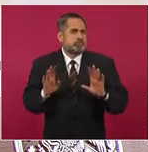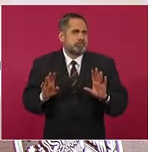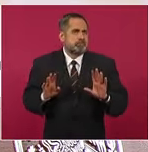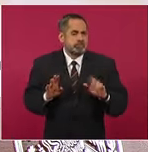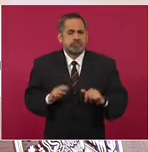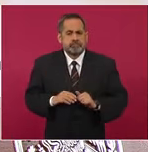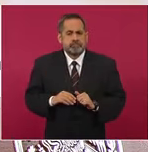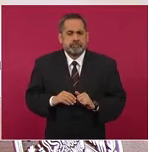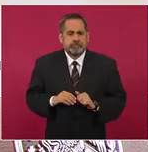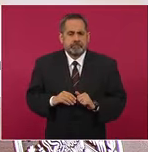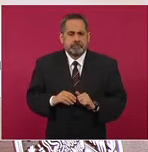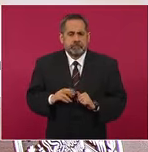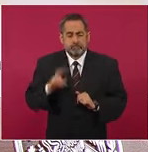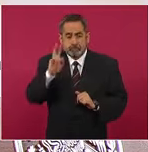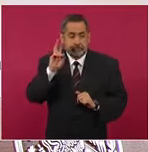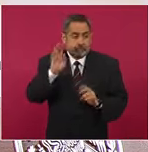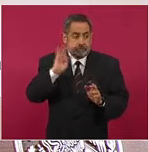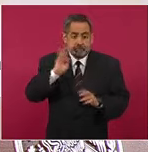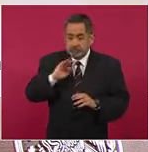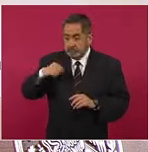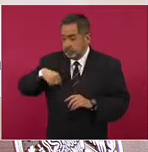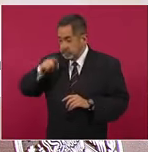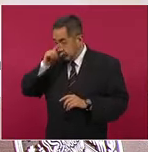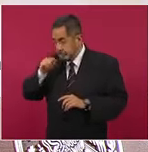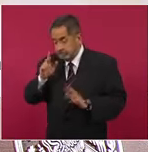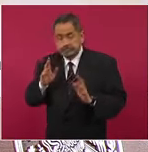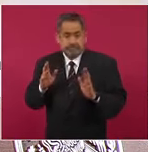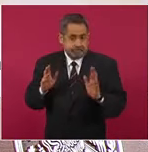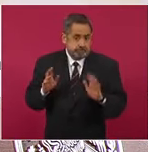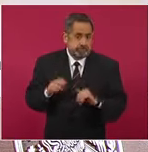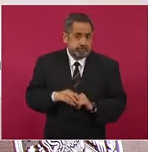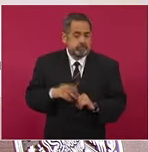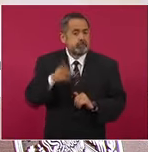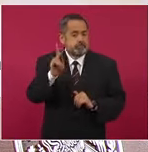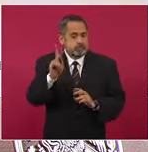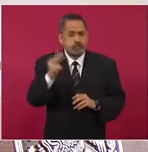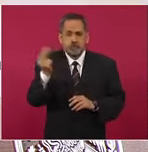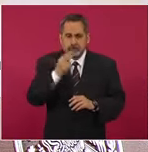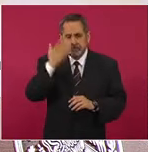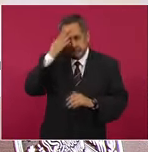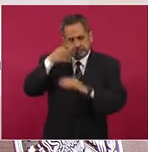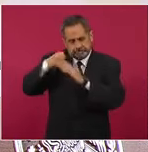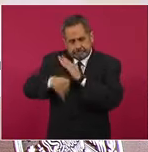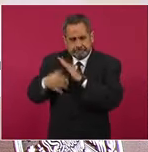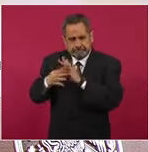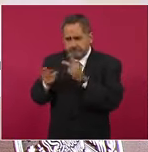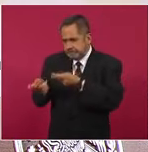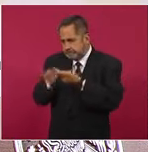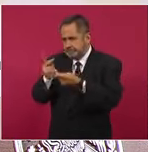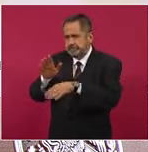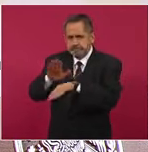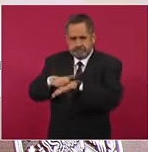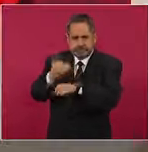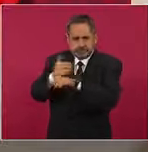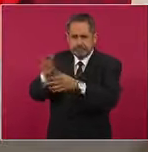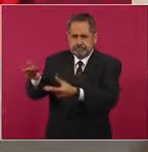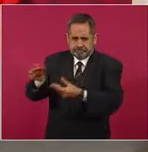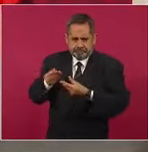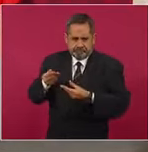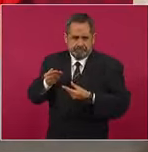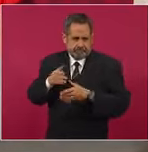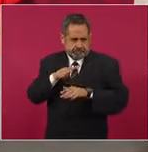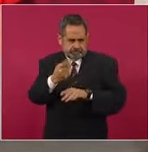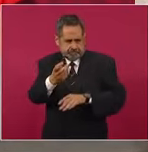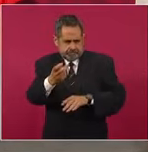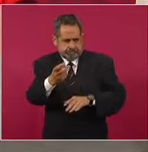a lo mejor no, pero necesitamos tener más información sobre